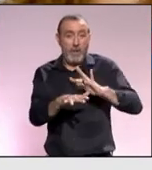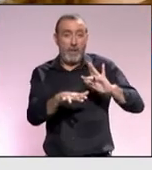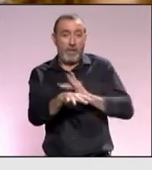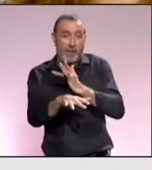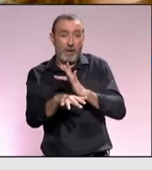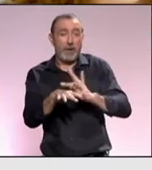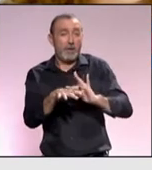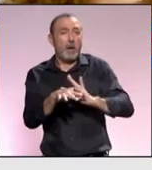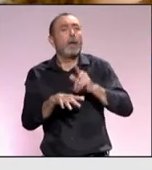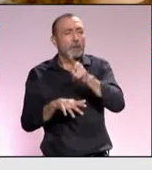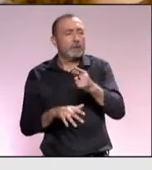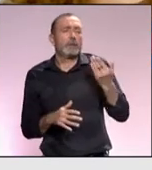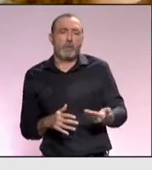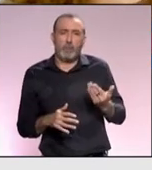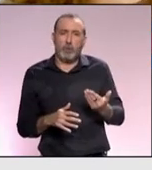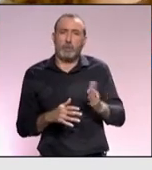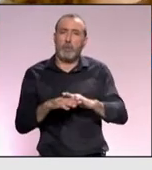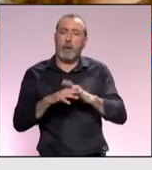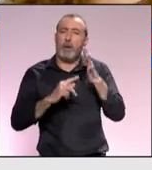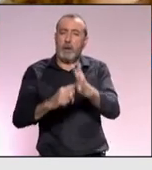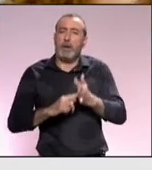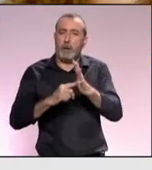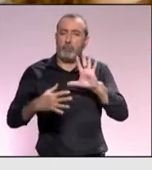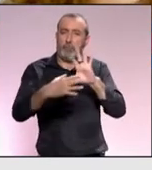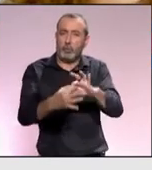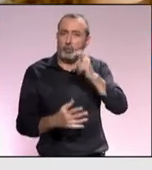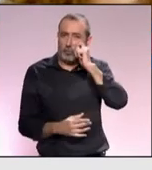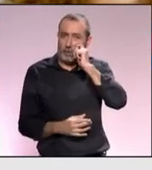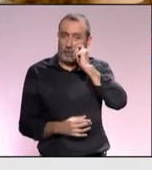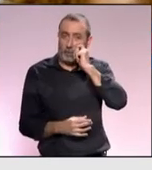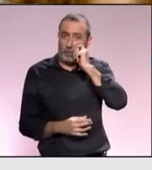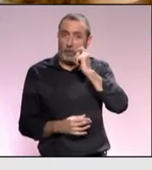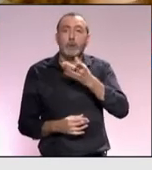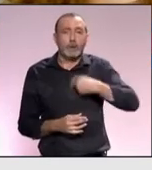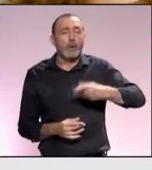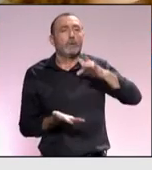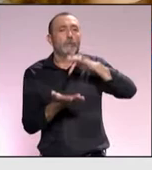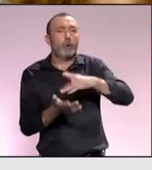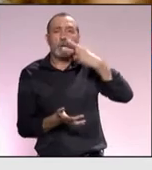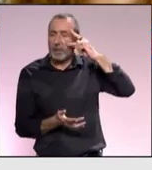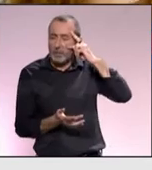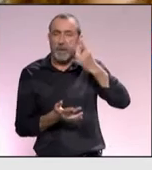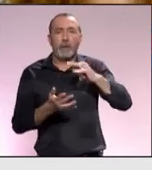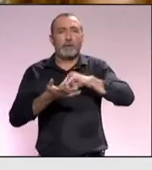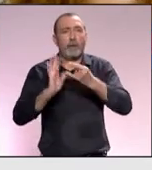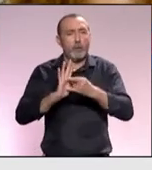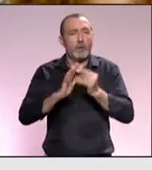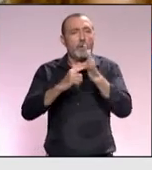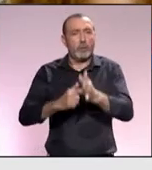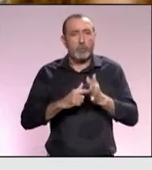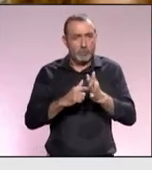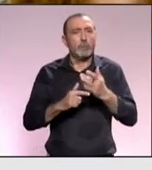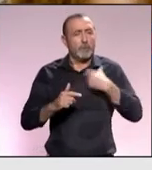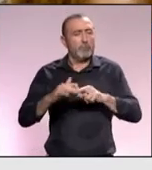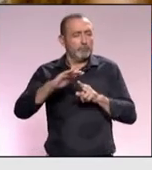la digitalización también será un motor impulsor en esta industria tenemos experiencia en la industria tecnológica